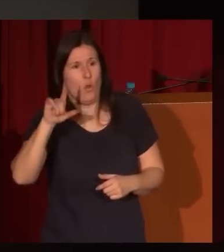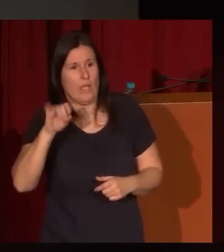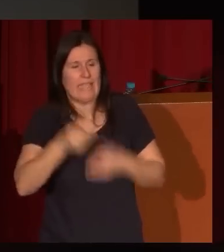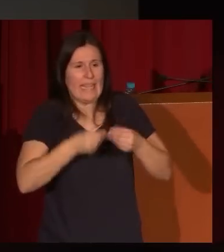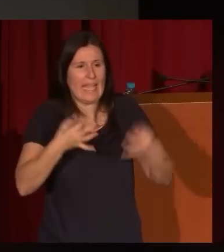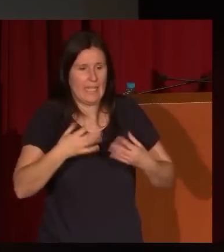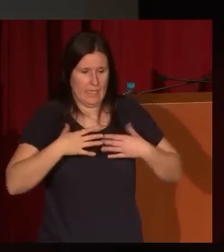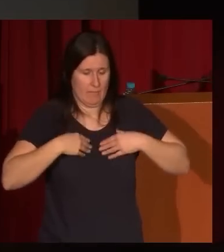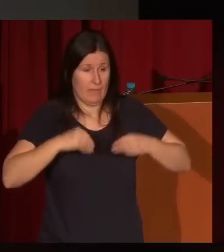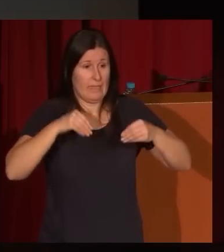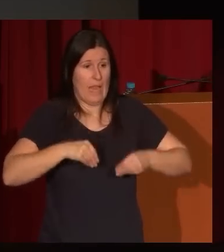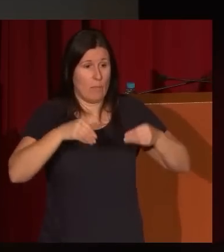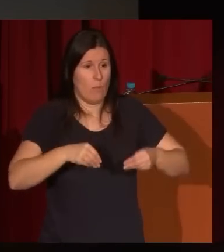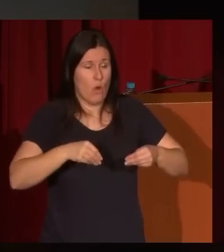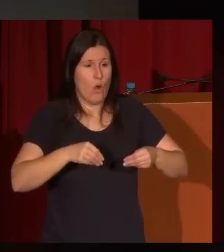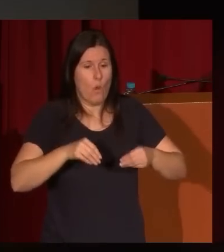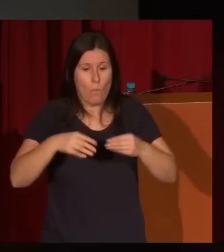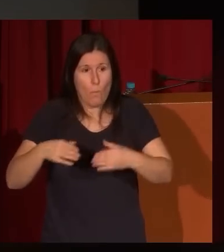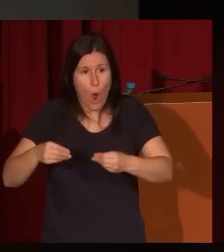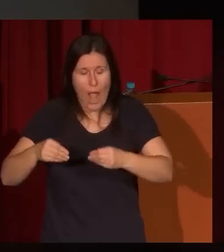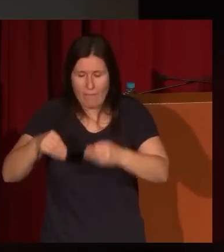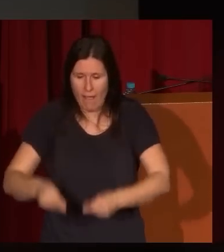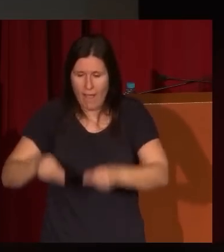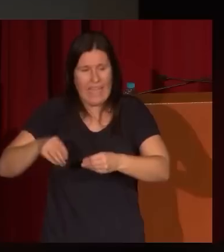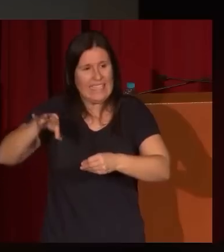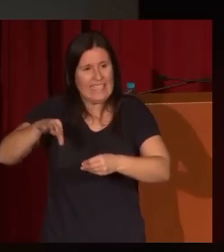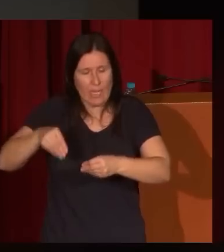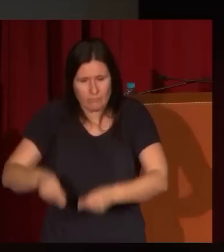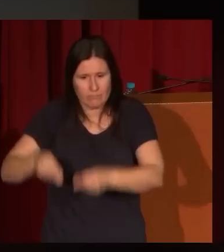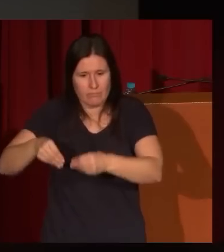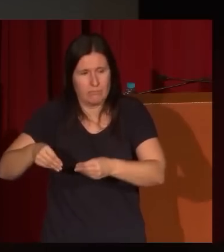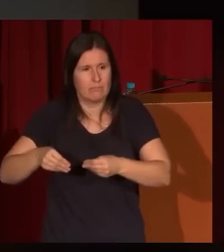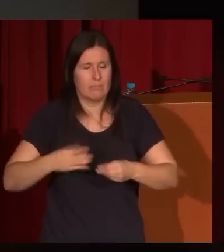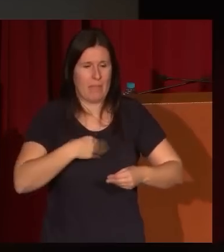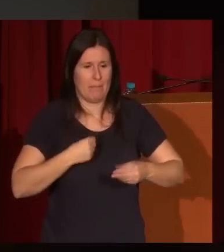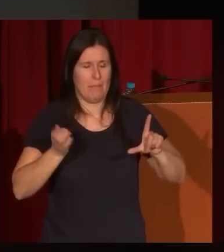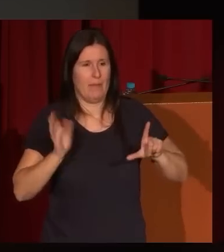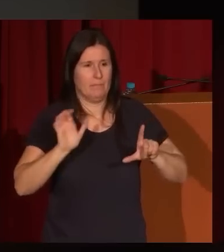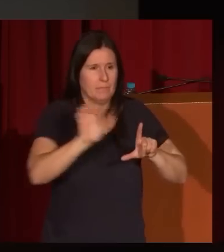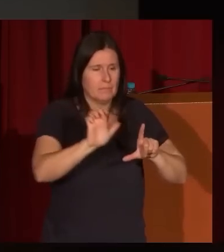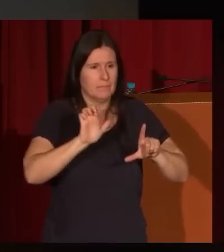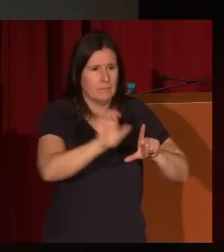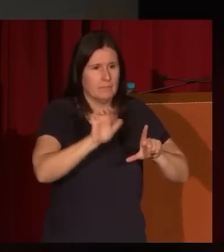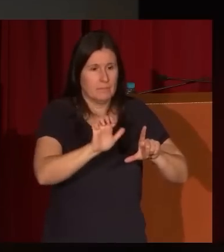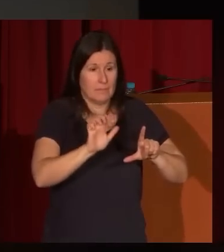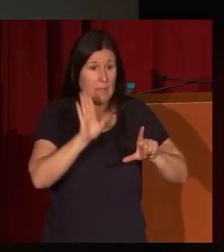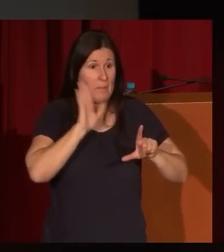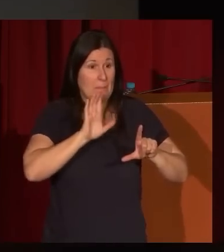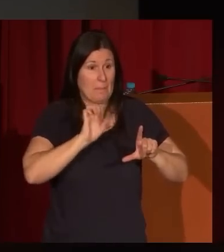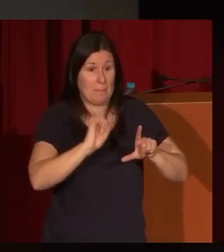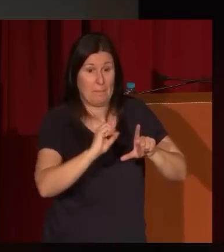trapo en tinta en pintura lo dejaba lo plasmaba sobre el papel y de la mancha que salía